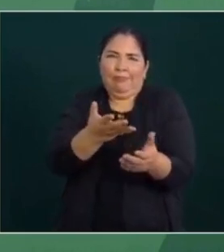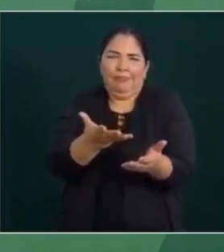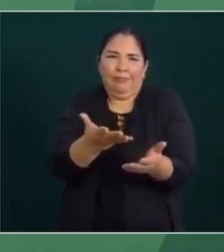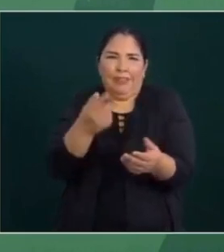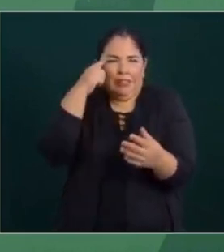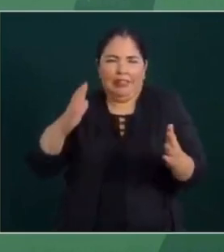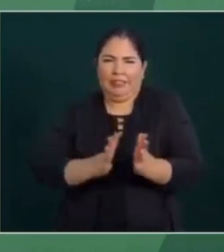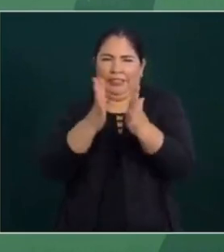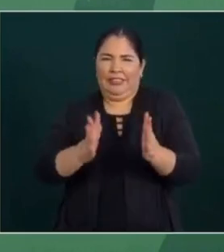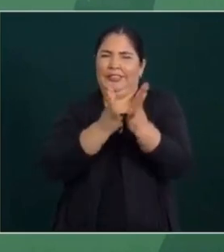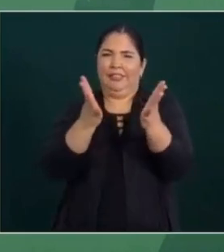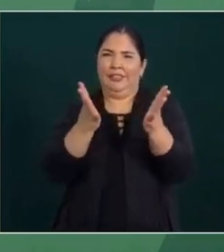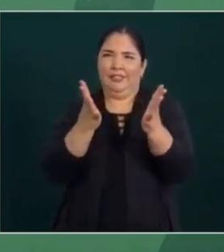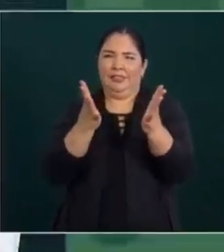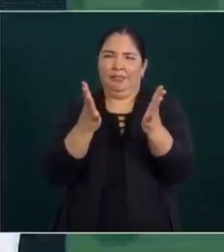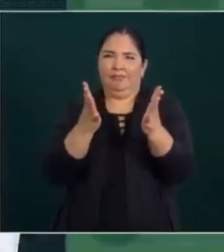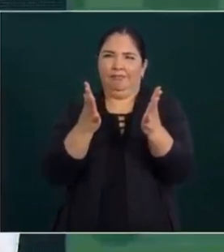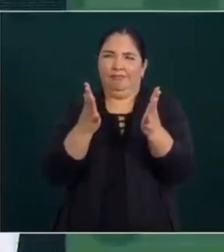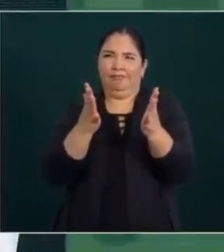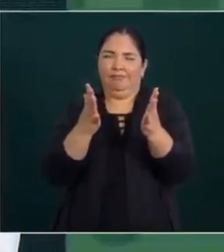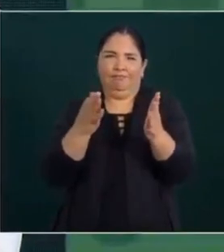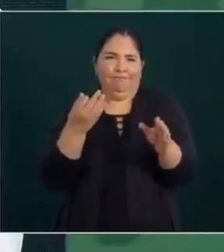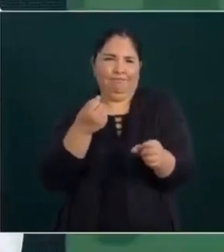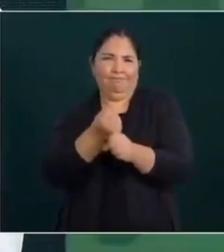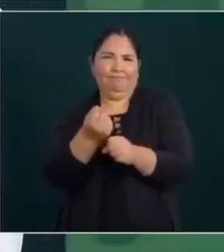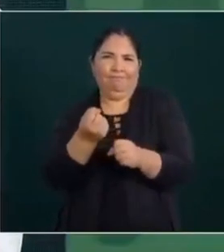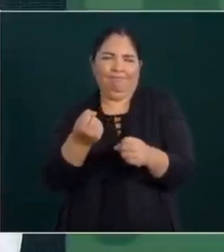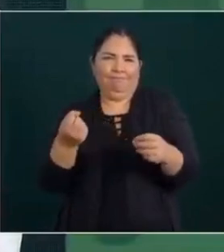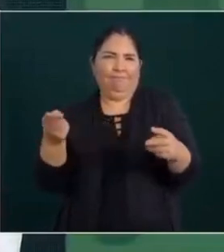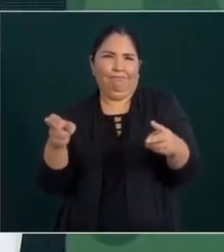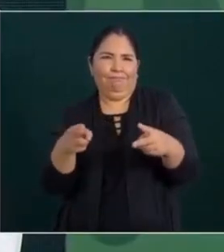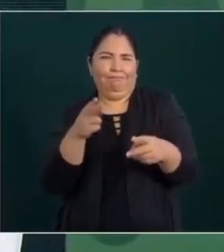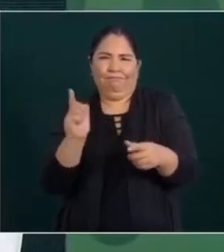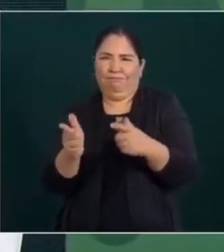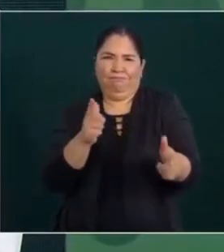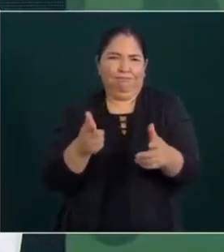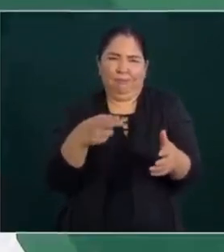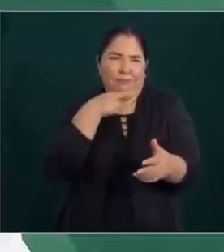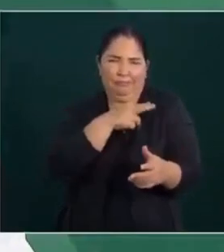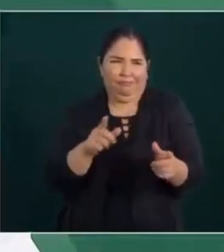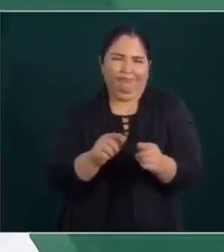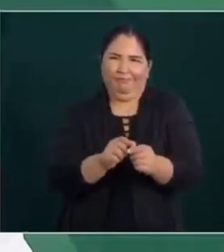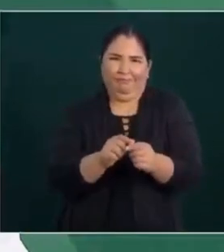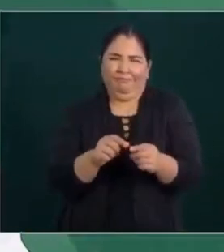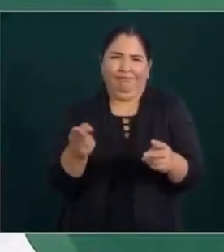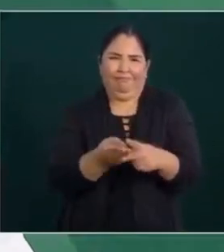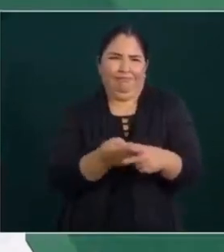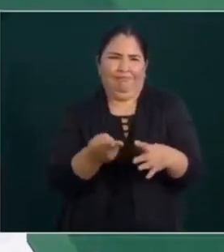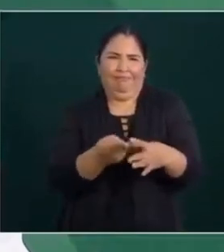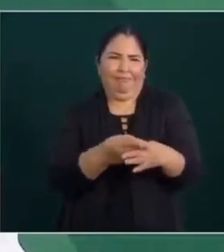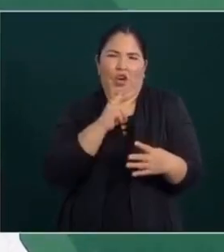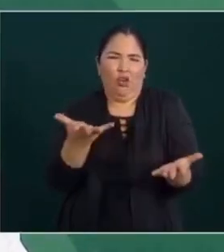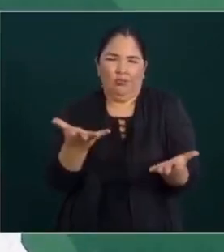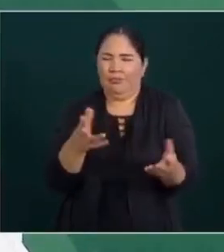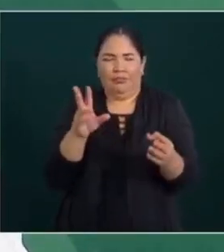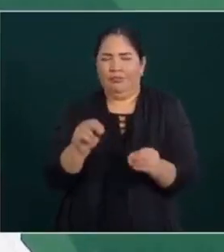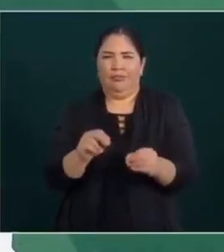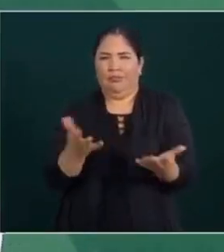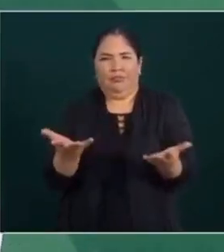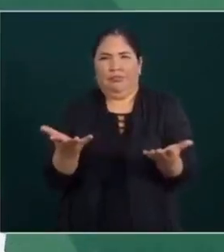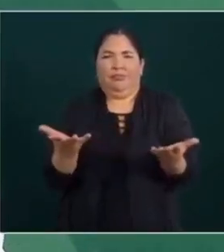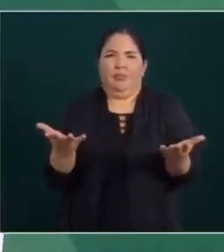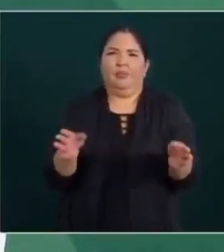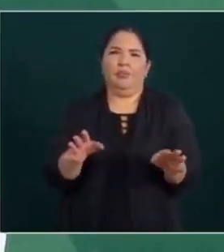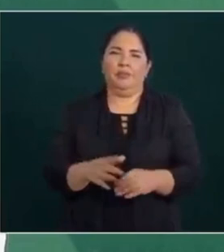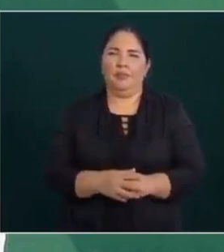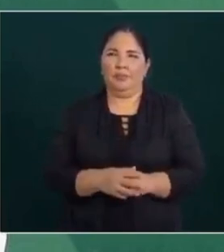en la guerra, en el Mátalos en Caliente, en las masacres, pues